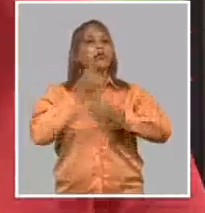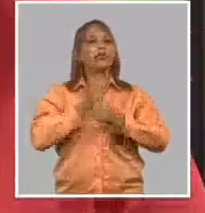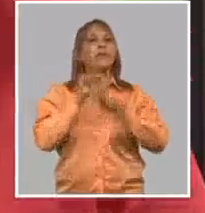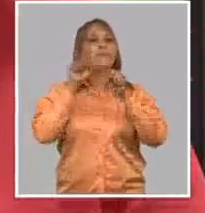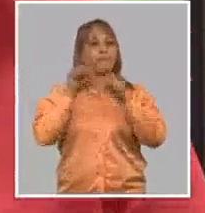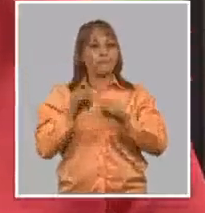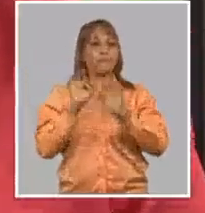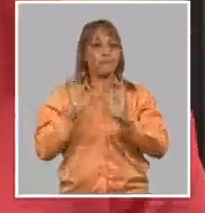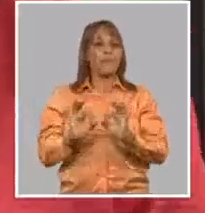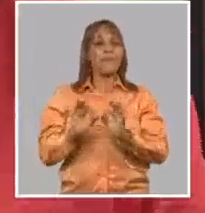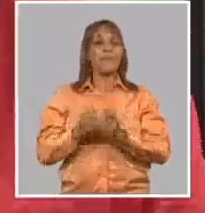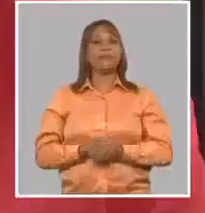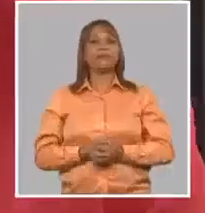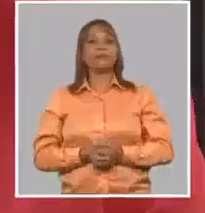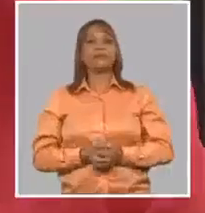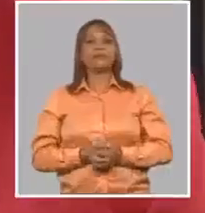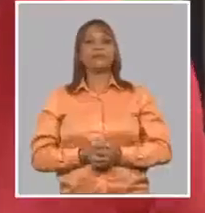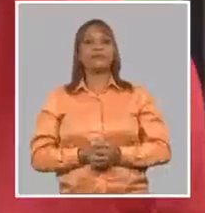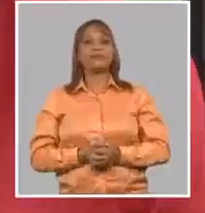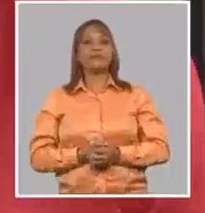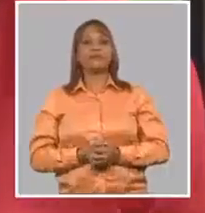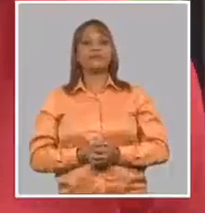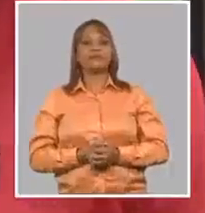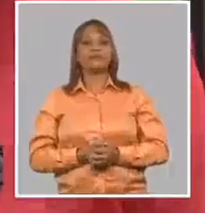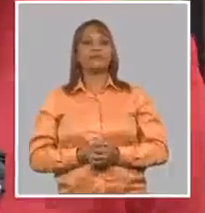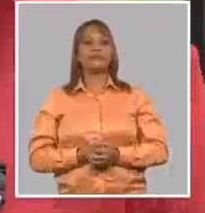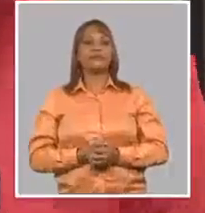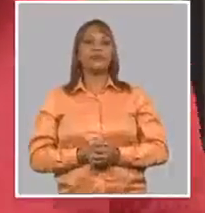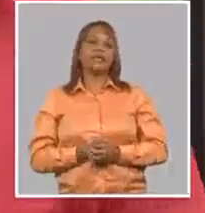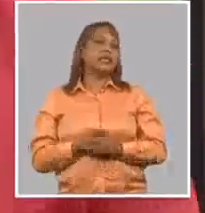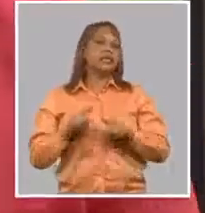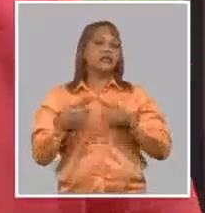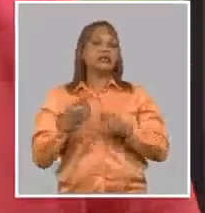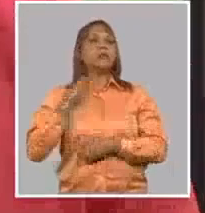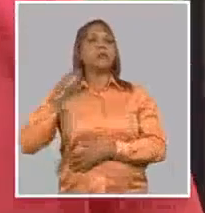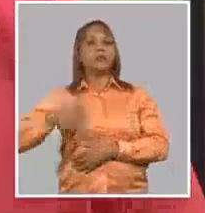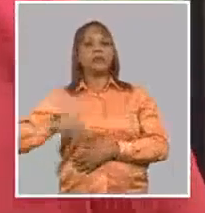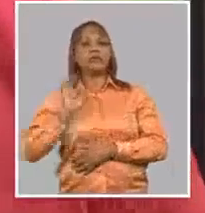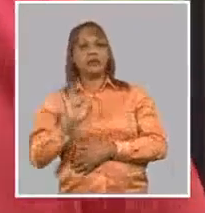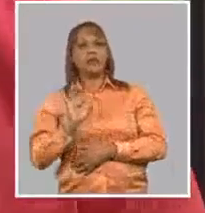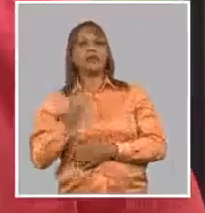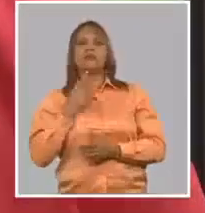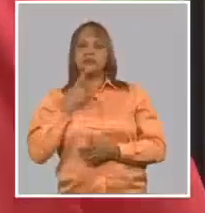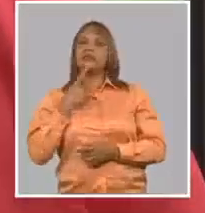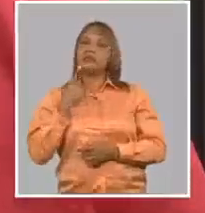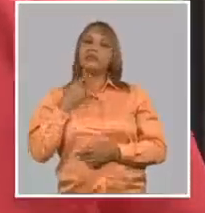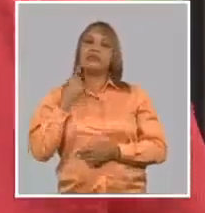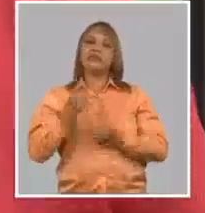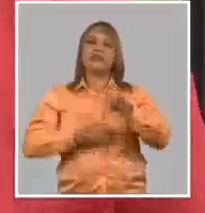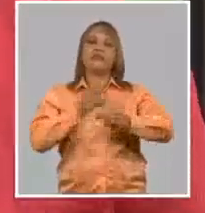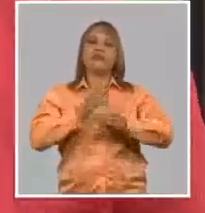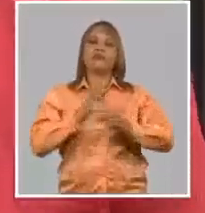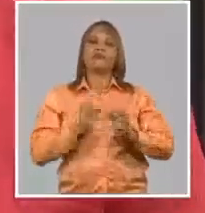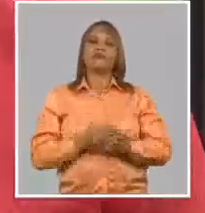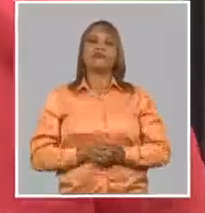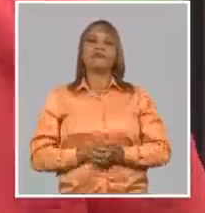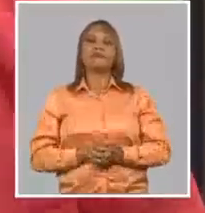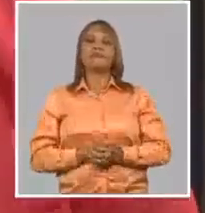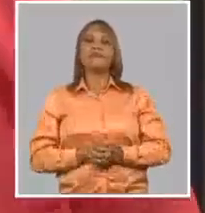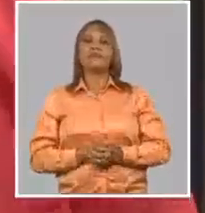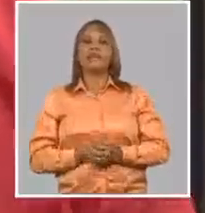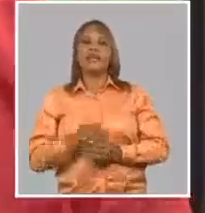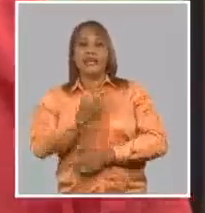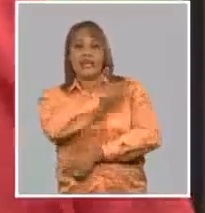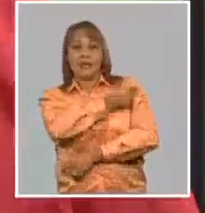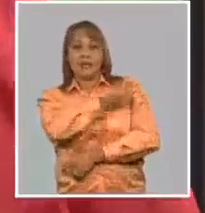ese antígeno se expresa en la levadura piquiapastori. Pues entonces aprovechamos esa plataforma tecnológica. El candidato a